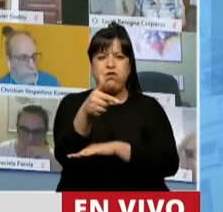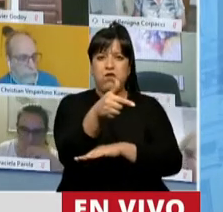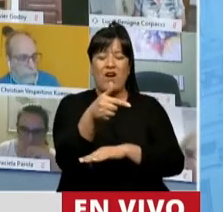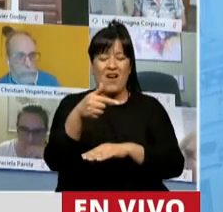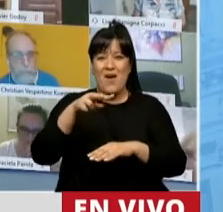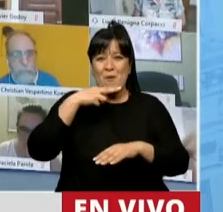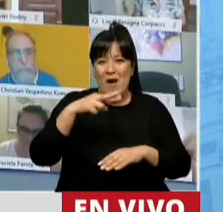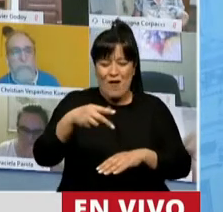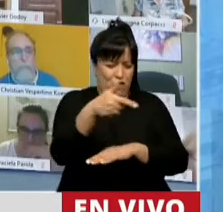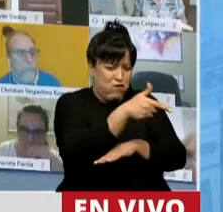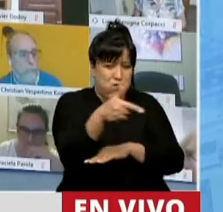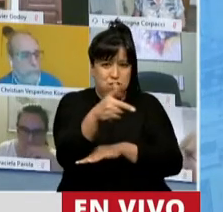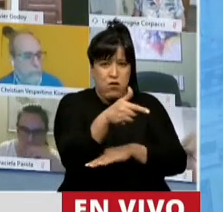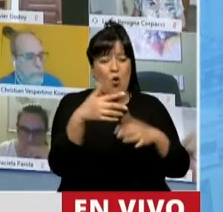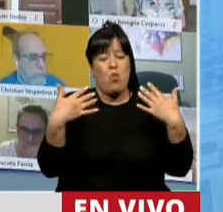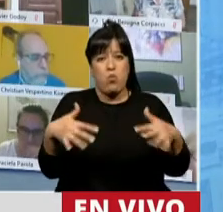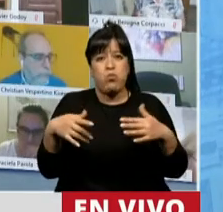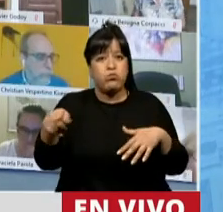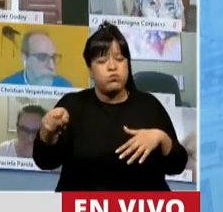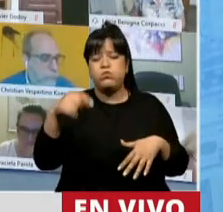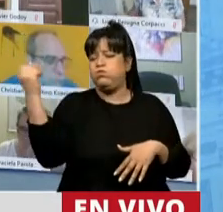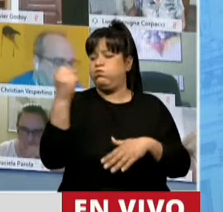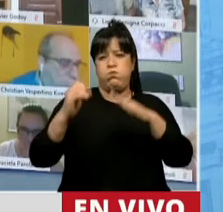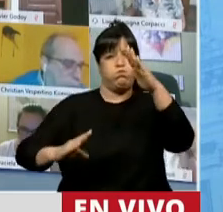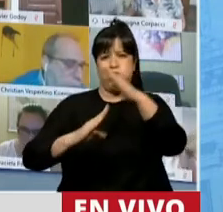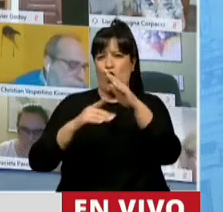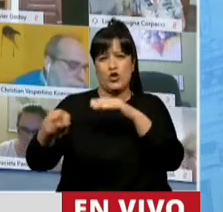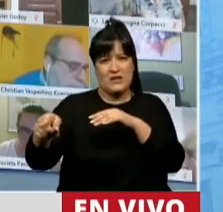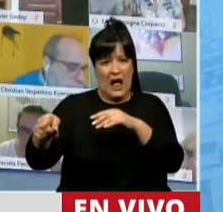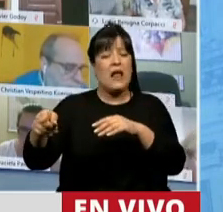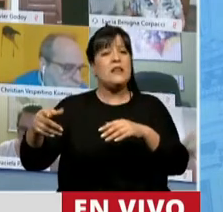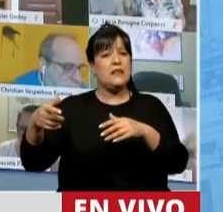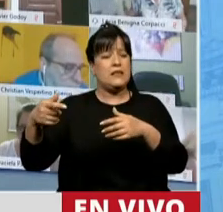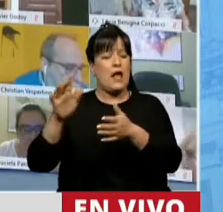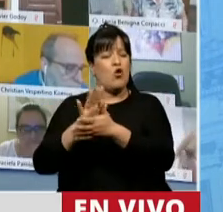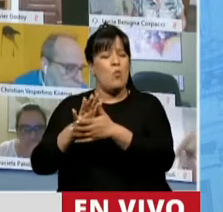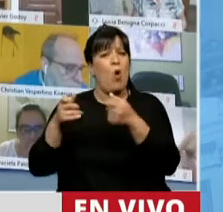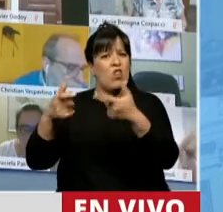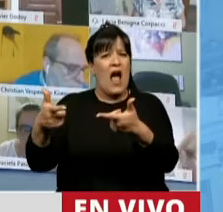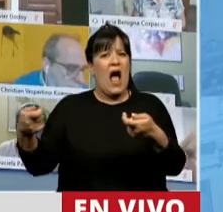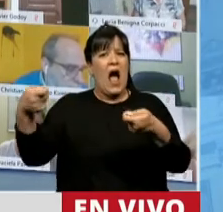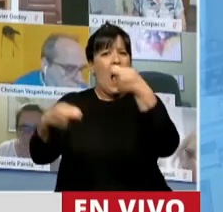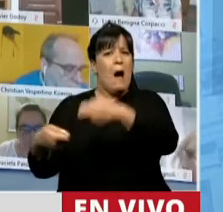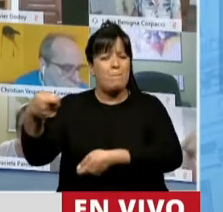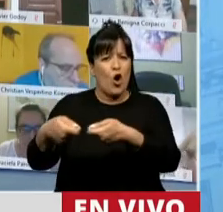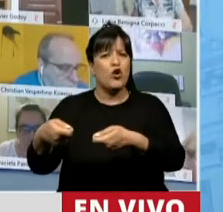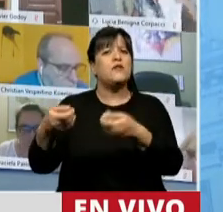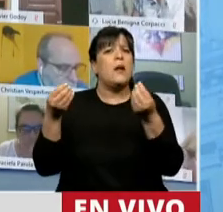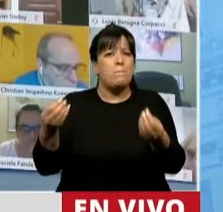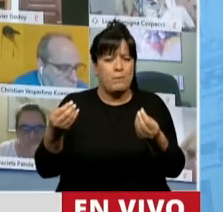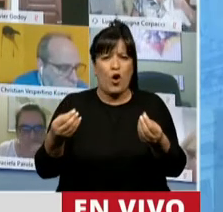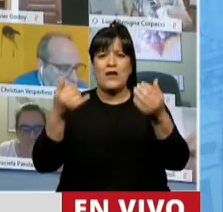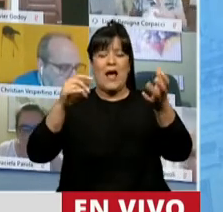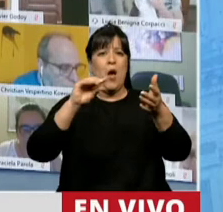Es una obra que es considerada trascendente porque hizo un aporte invalorable a la politización del